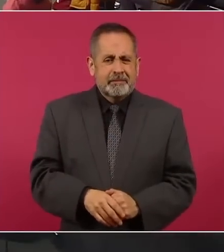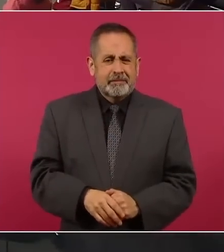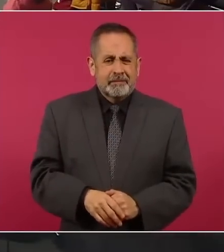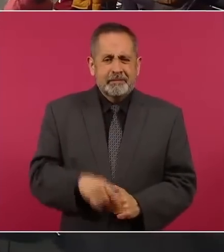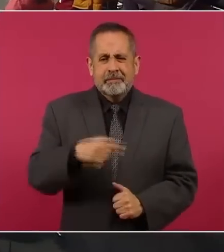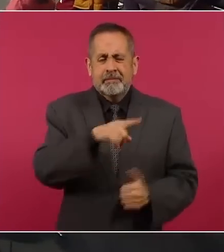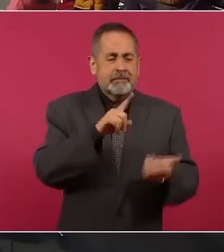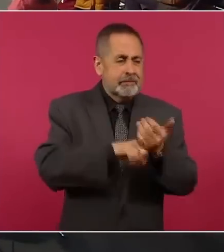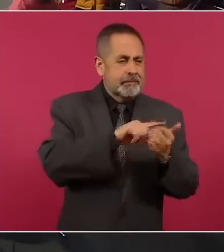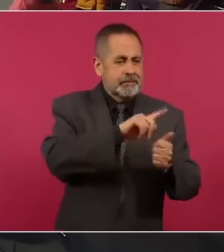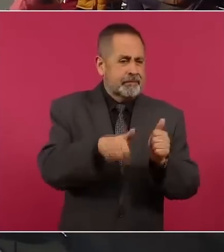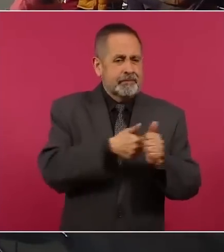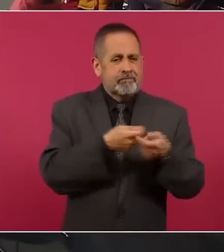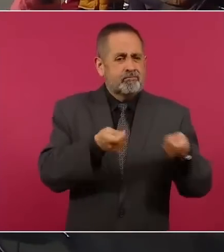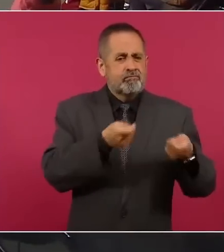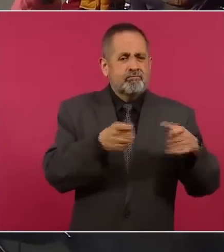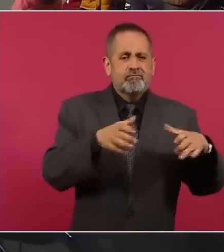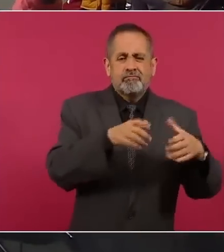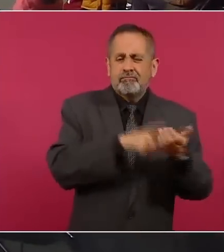los que manejan los votos,